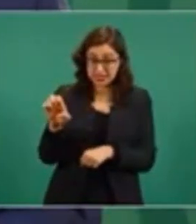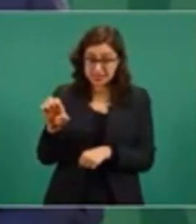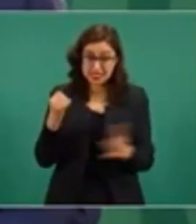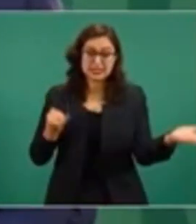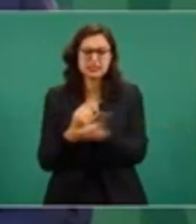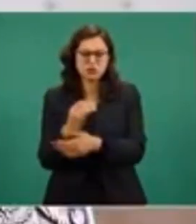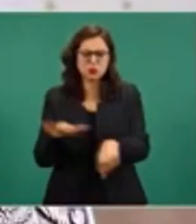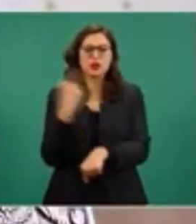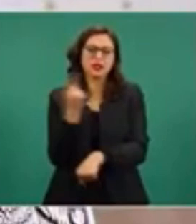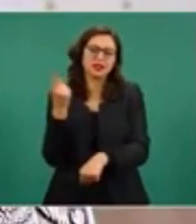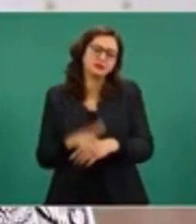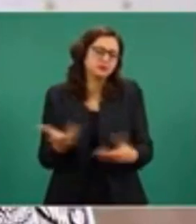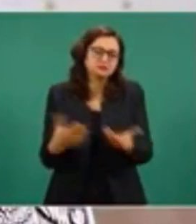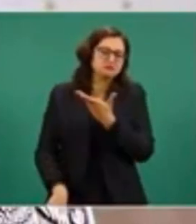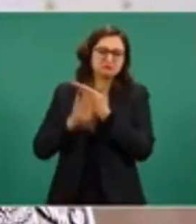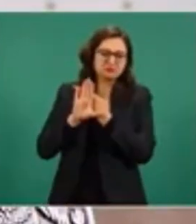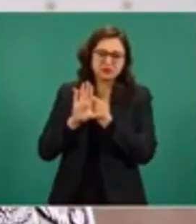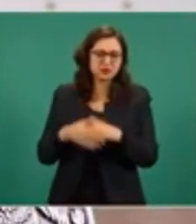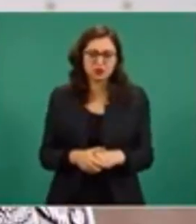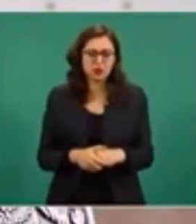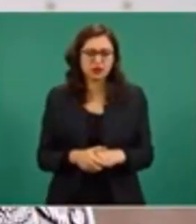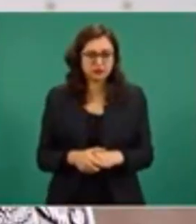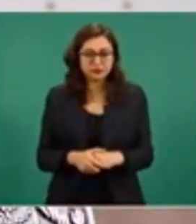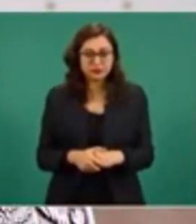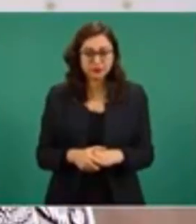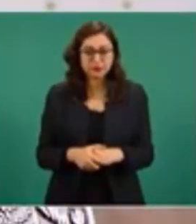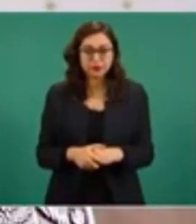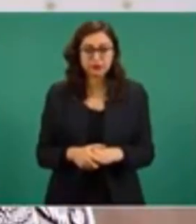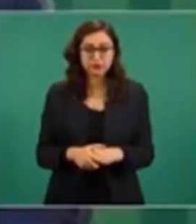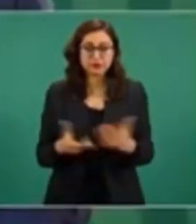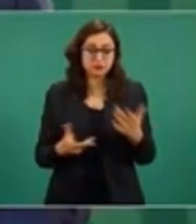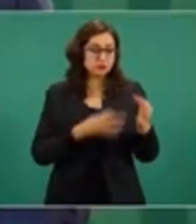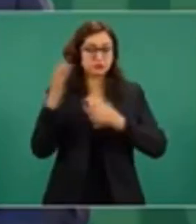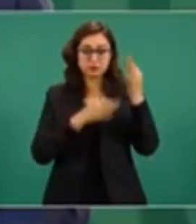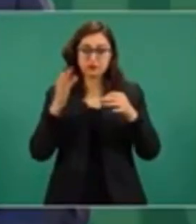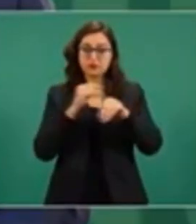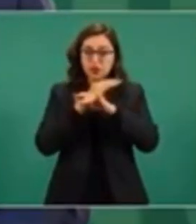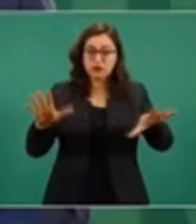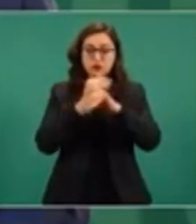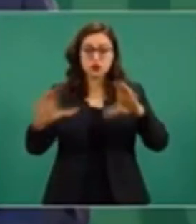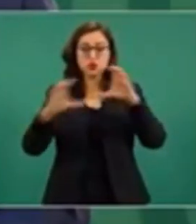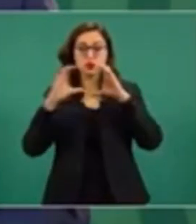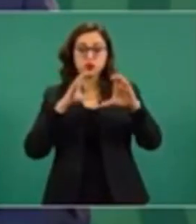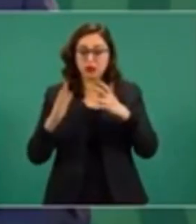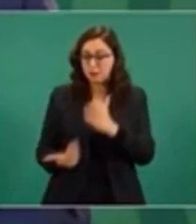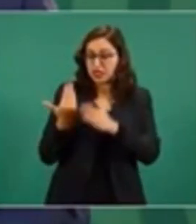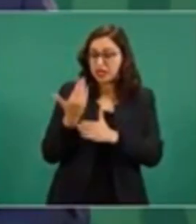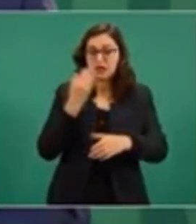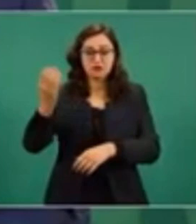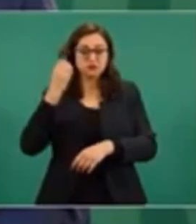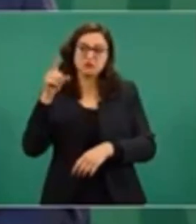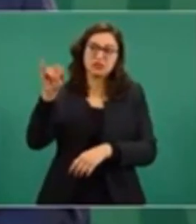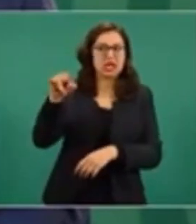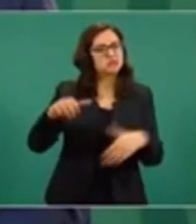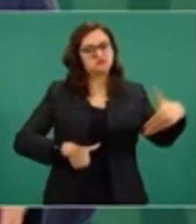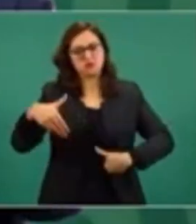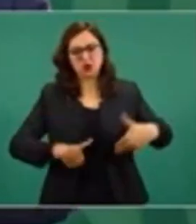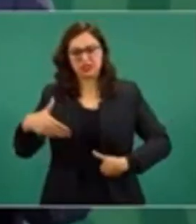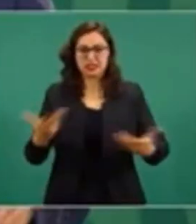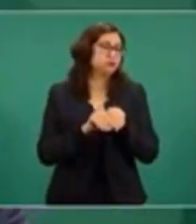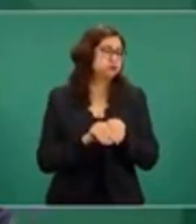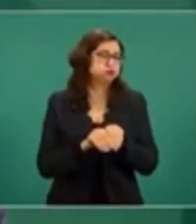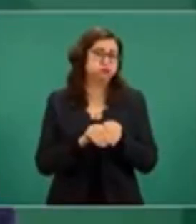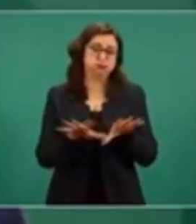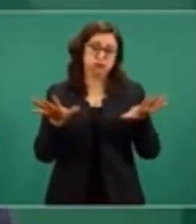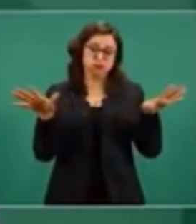INE, es en contra de nosotros, entonces, en contra de esta manera de comunicarnos con la gente, no están a favor de la mañanera, les molesta la mañanera, y quieren